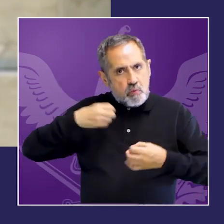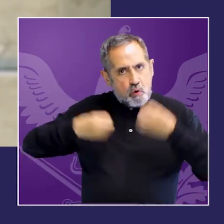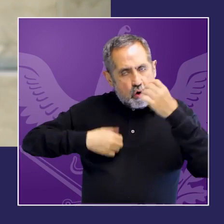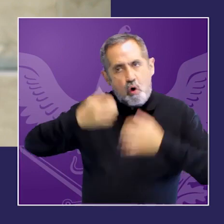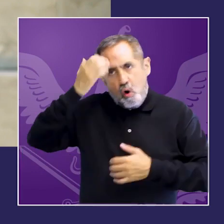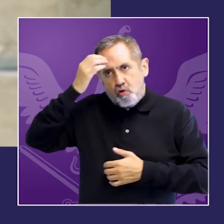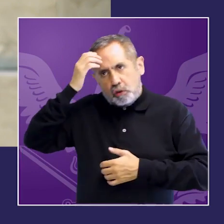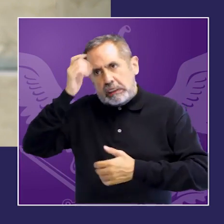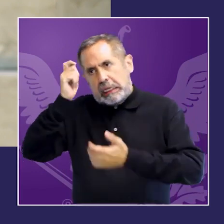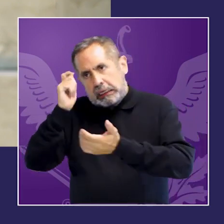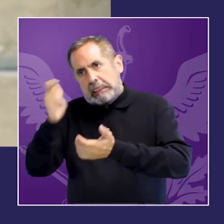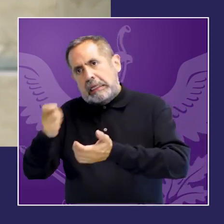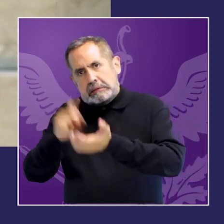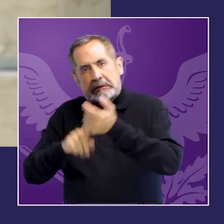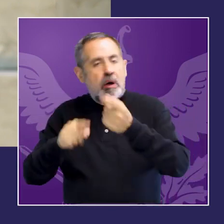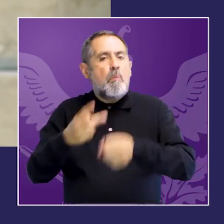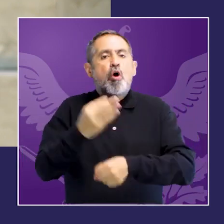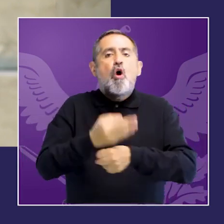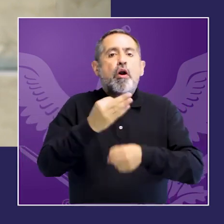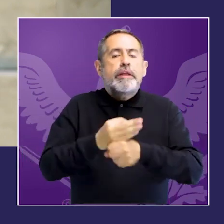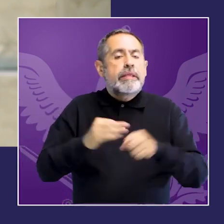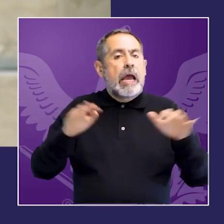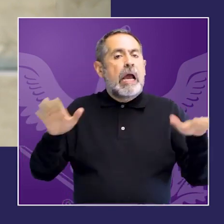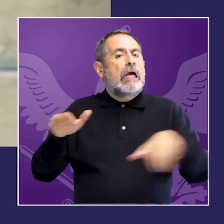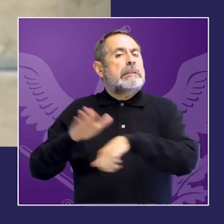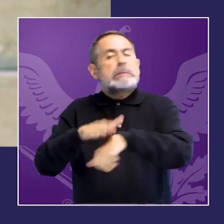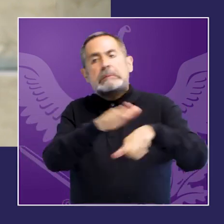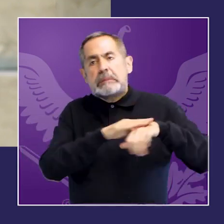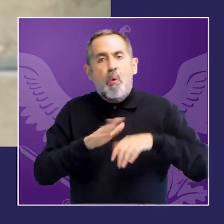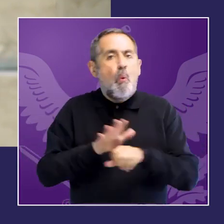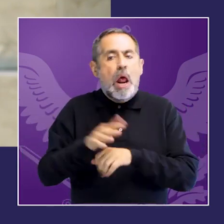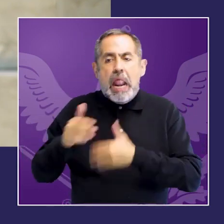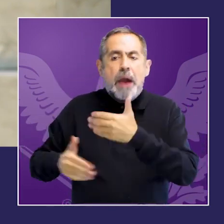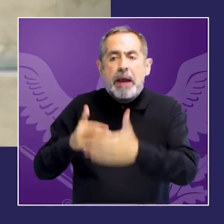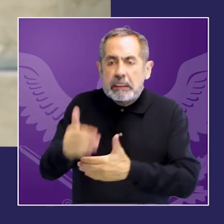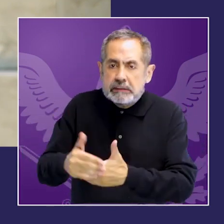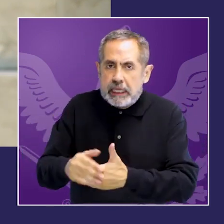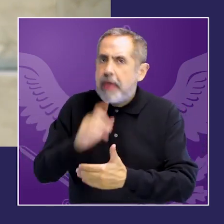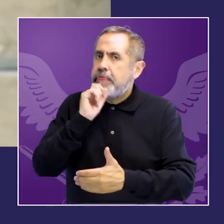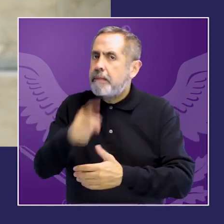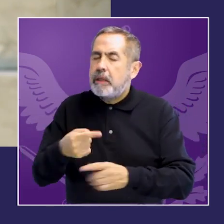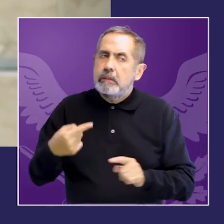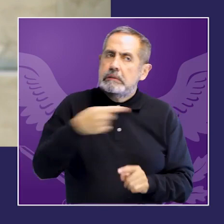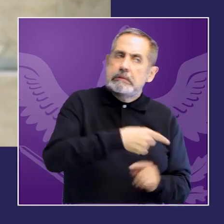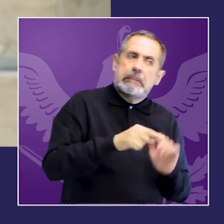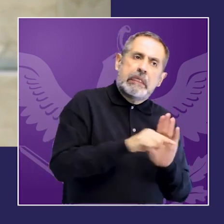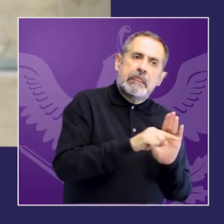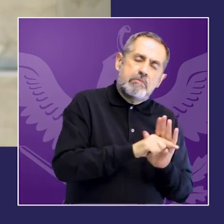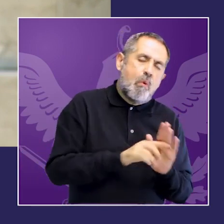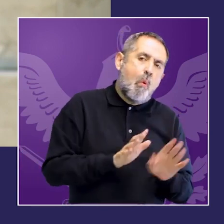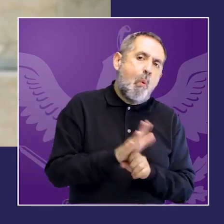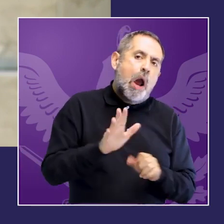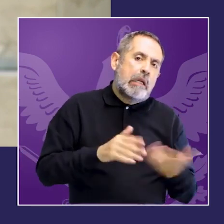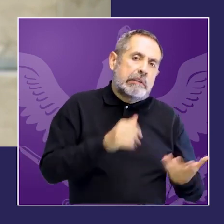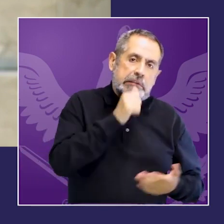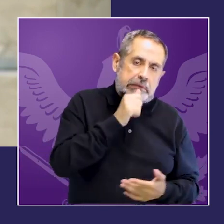parte de esta invitación a mirar críticamente los avances también es evaluarlos de manera sistemática